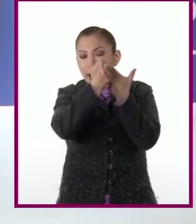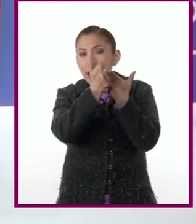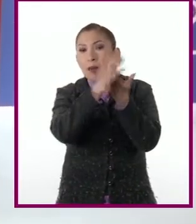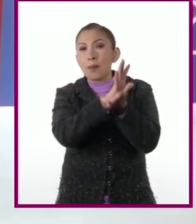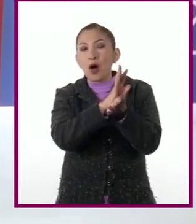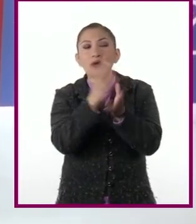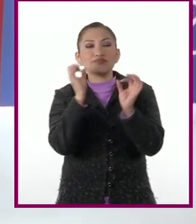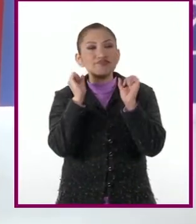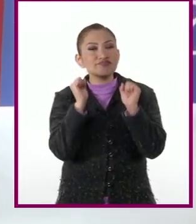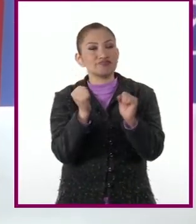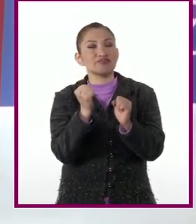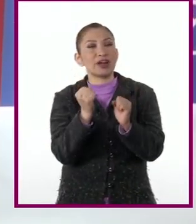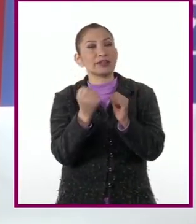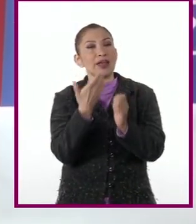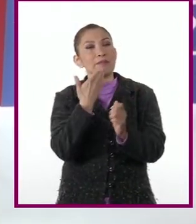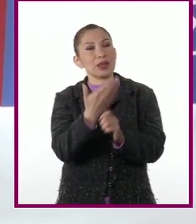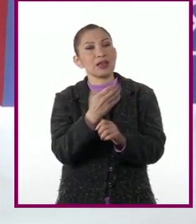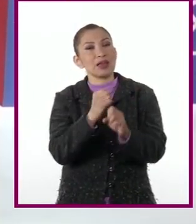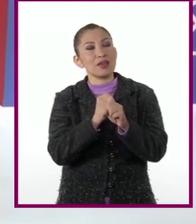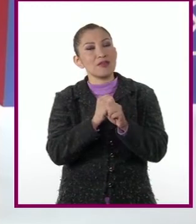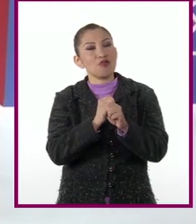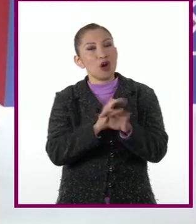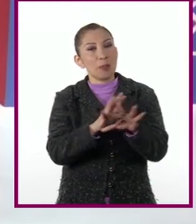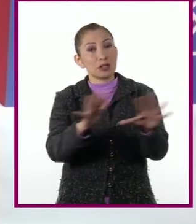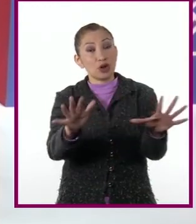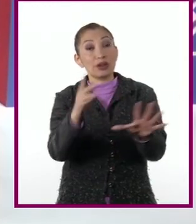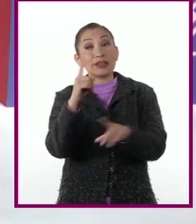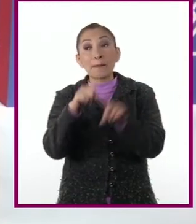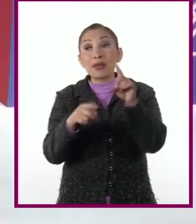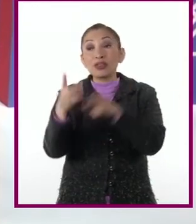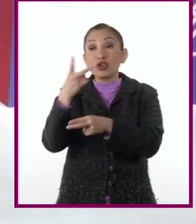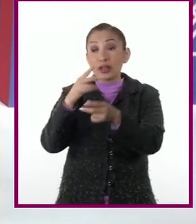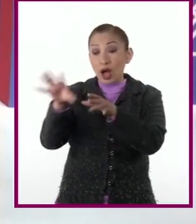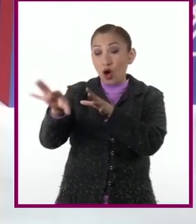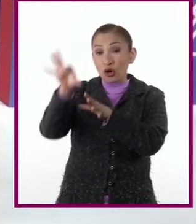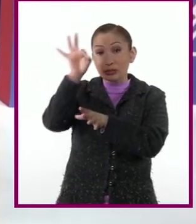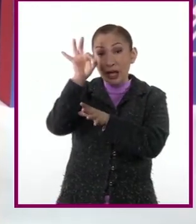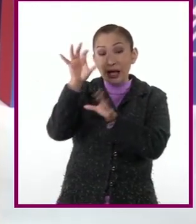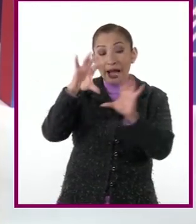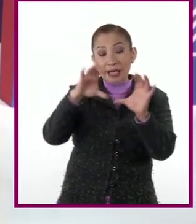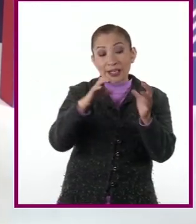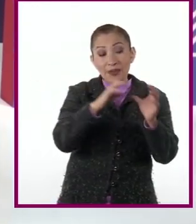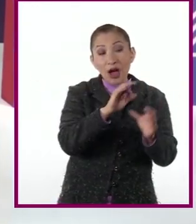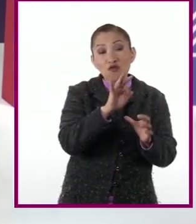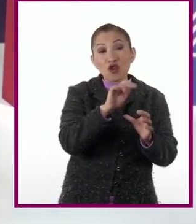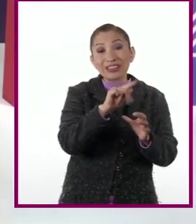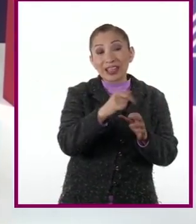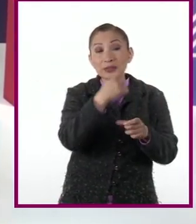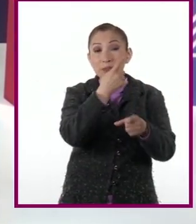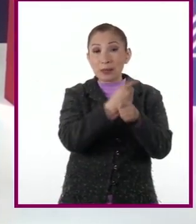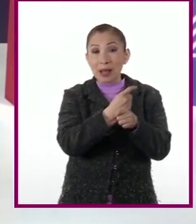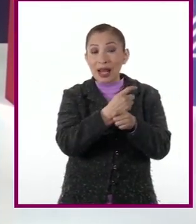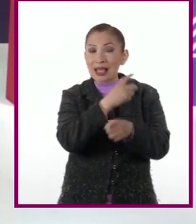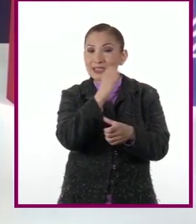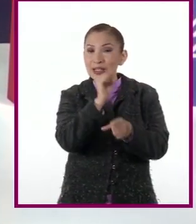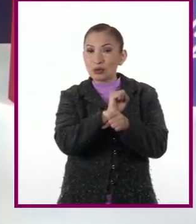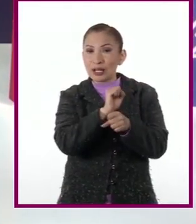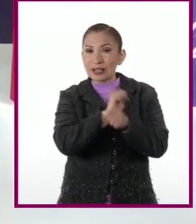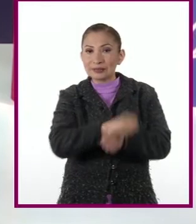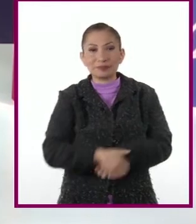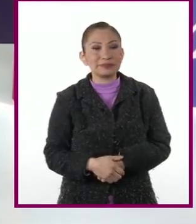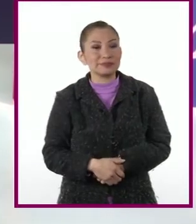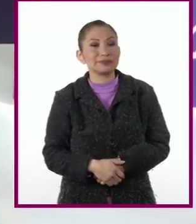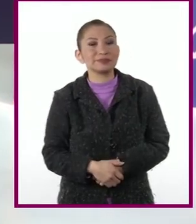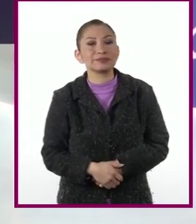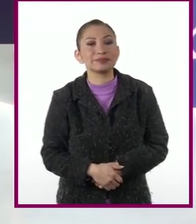darle solidez a la información. De acuerdo a su origen, podemos clasificar a las fuentes en primarias y secundarias.